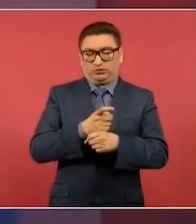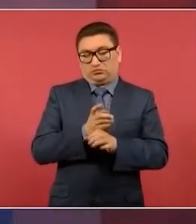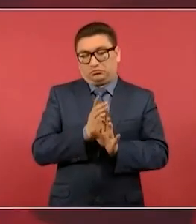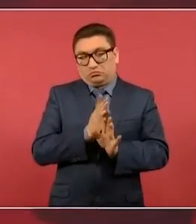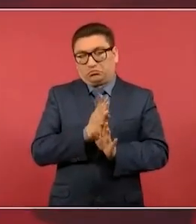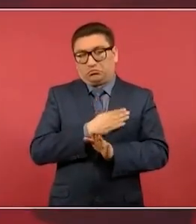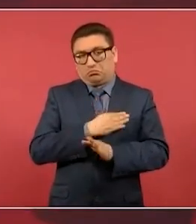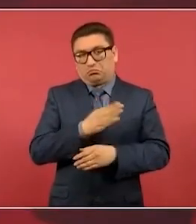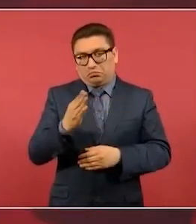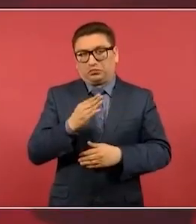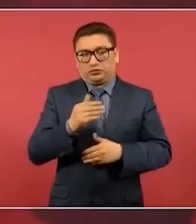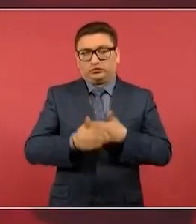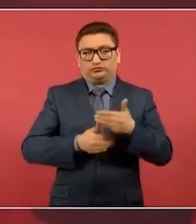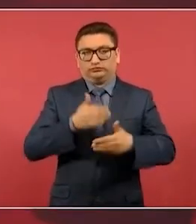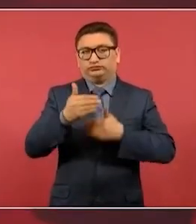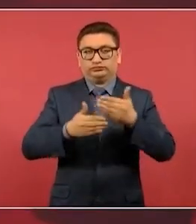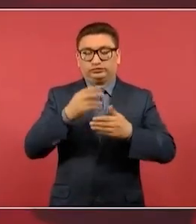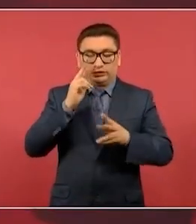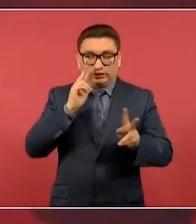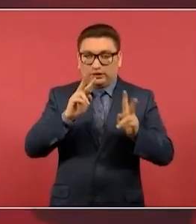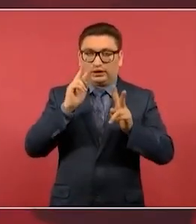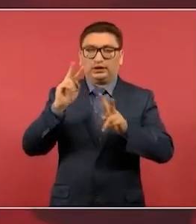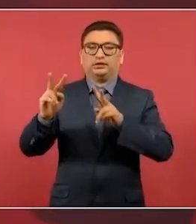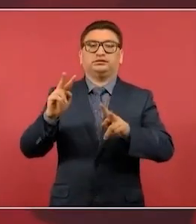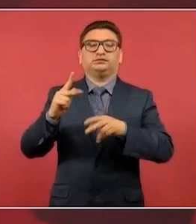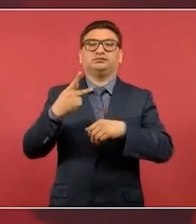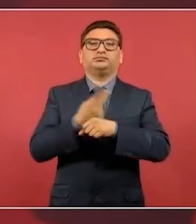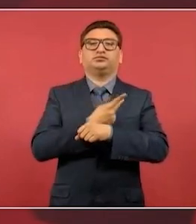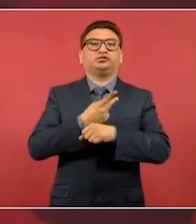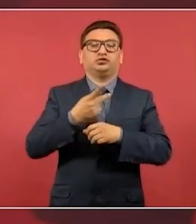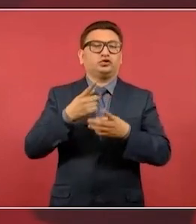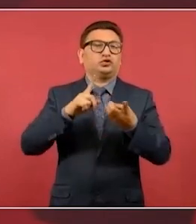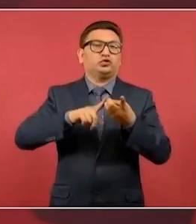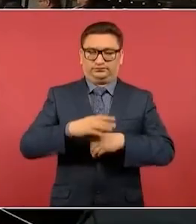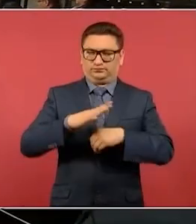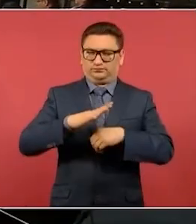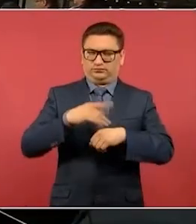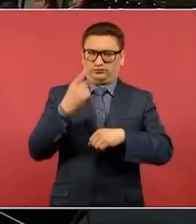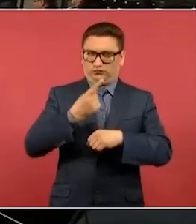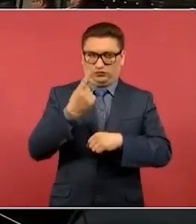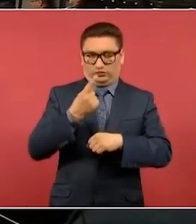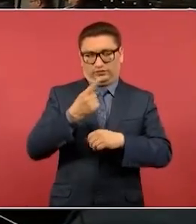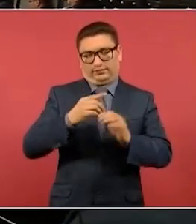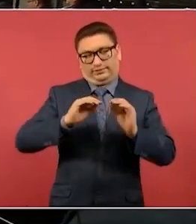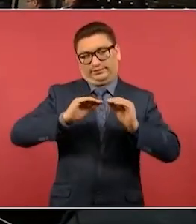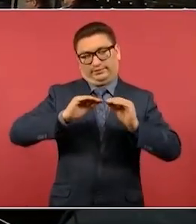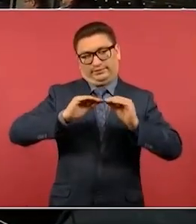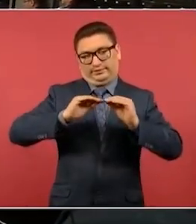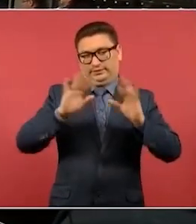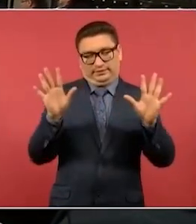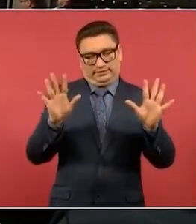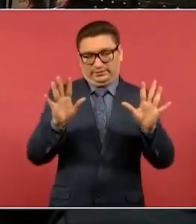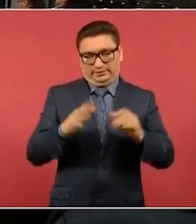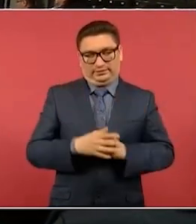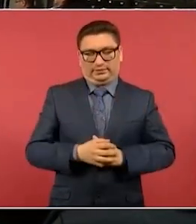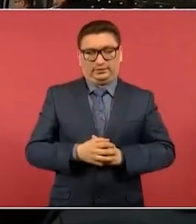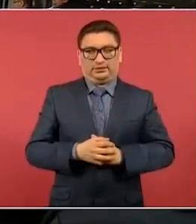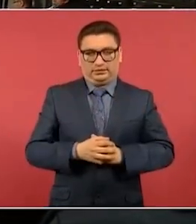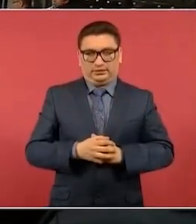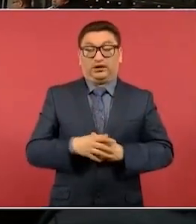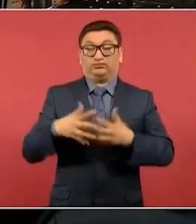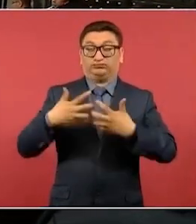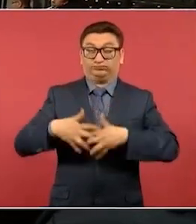que todo esto se esté ventilando, es saber dónde se produce. Obviamente se produce